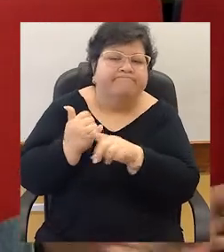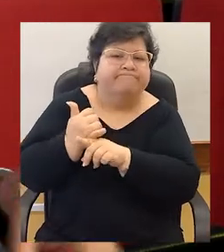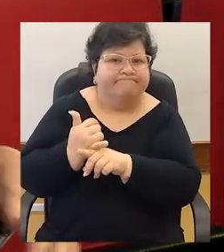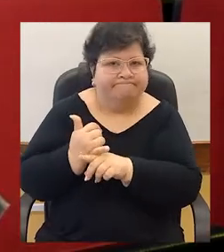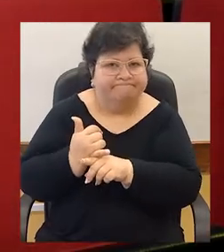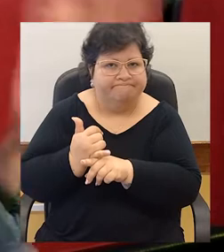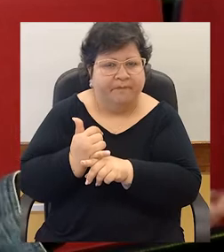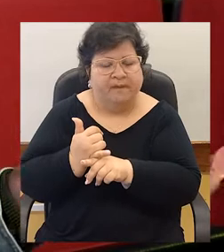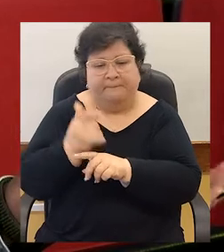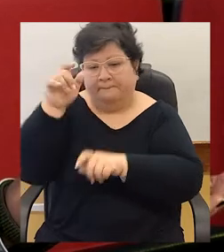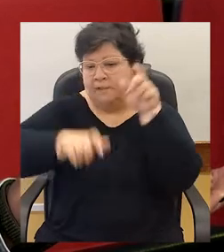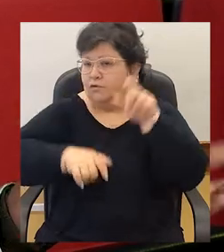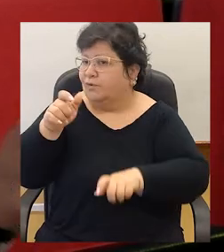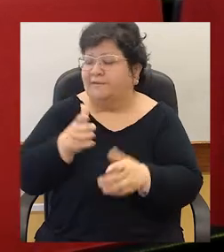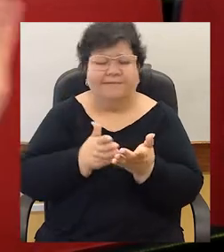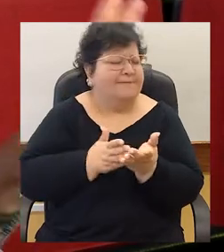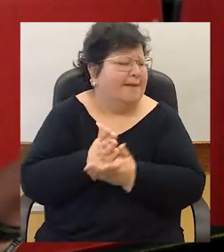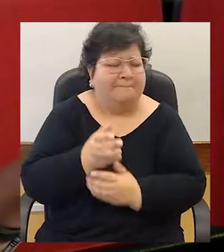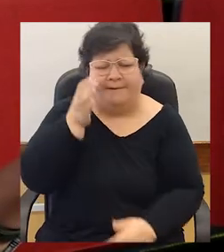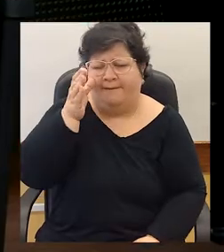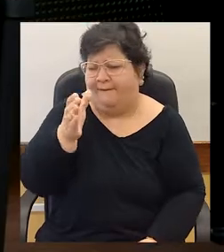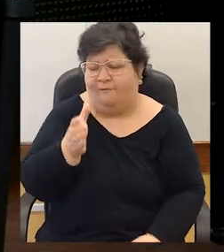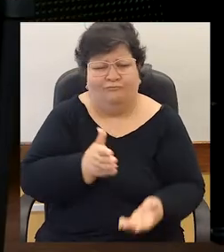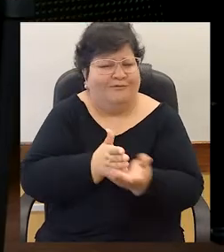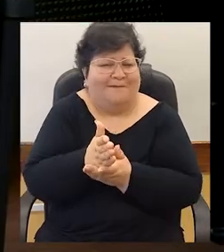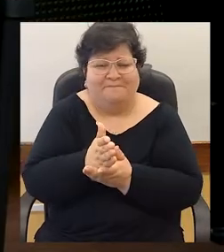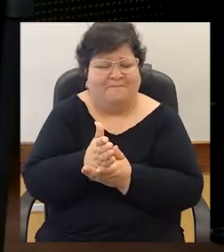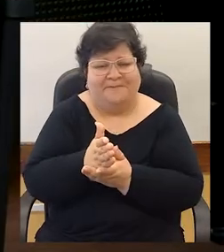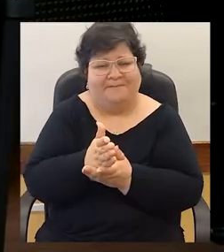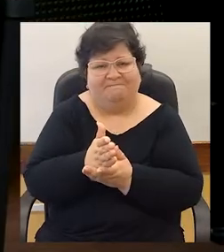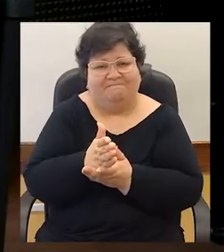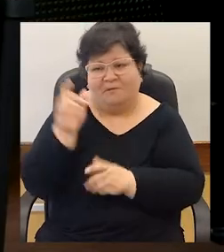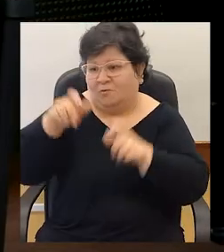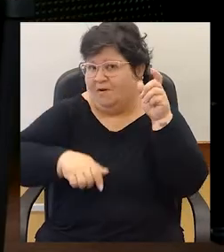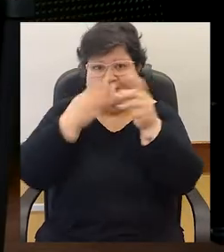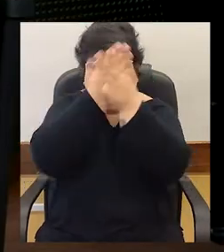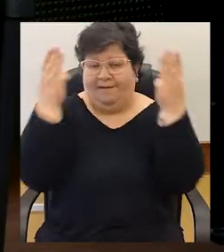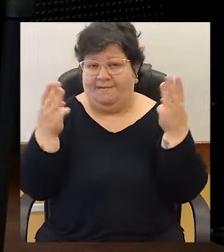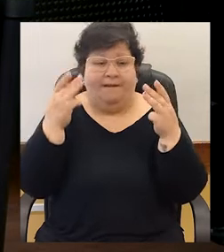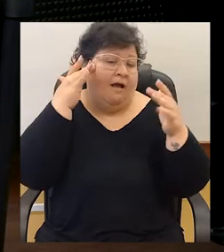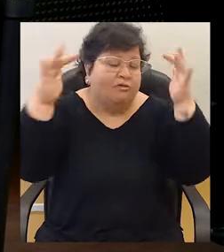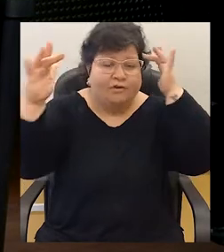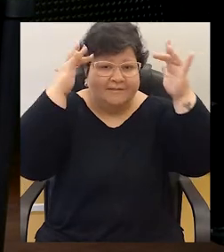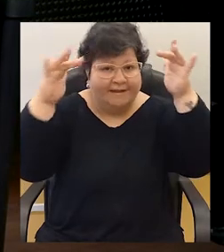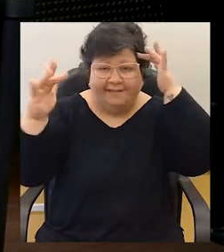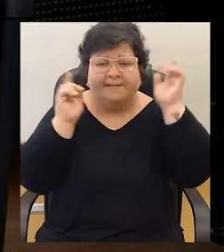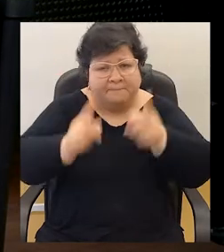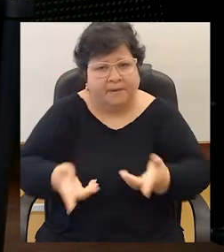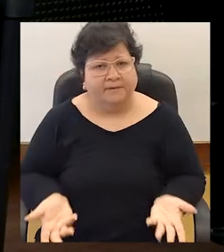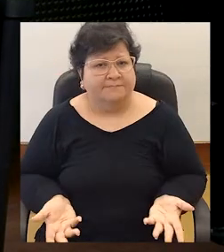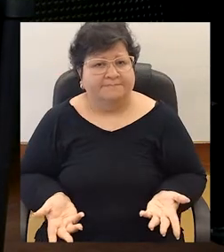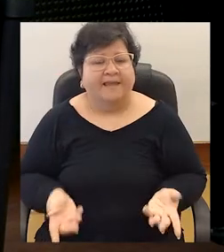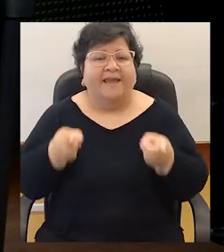Y las personas tomamos riesgos todo el tiempo, y los adolescentes también. Y eso es lo que les permite